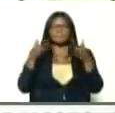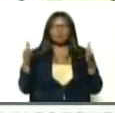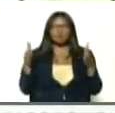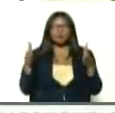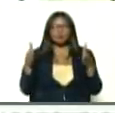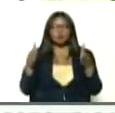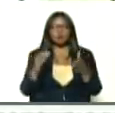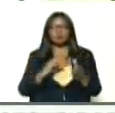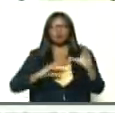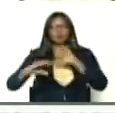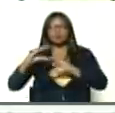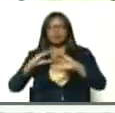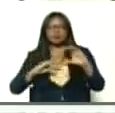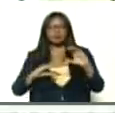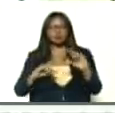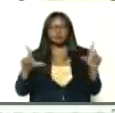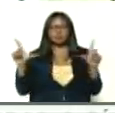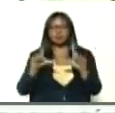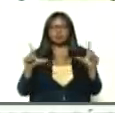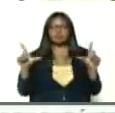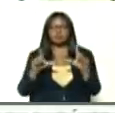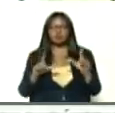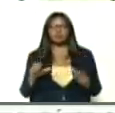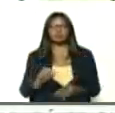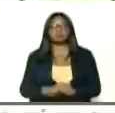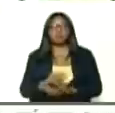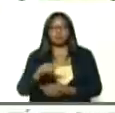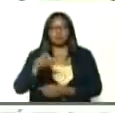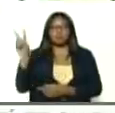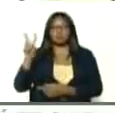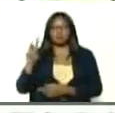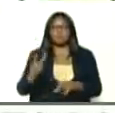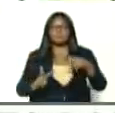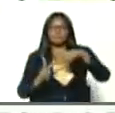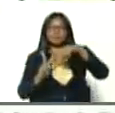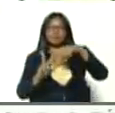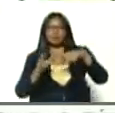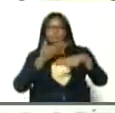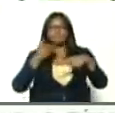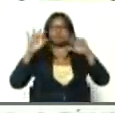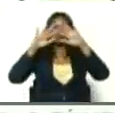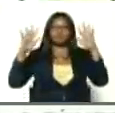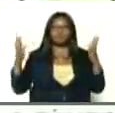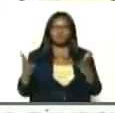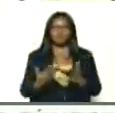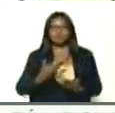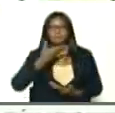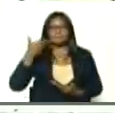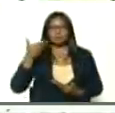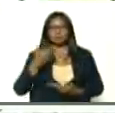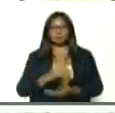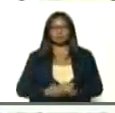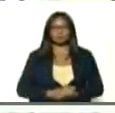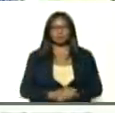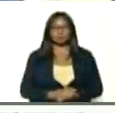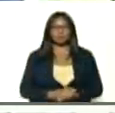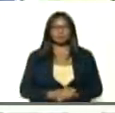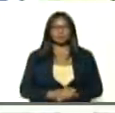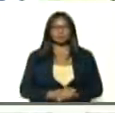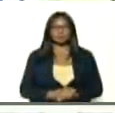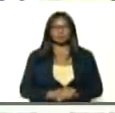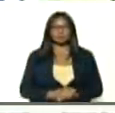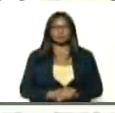de comunicación, televisión, venezolana de televisión, el mejor canal del mundo, por